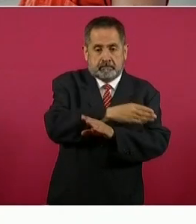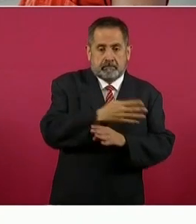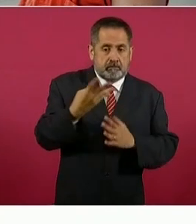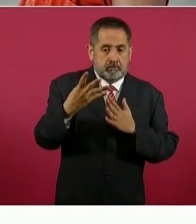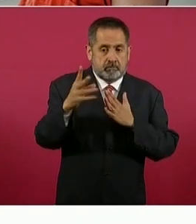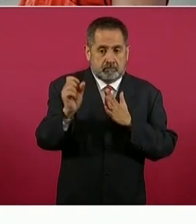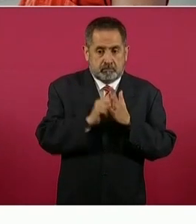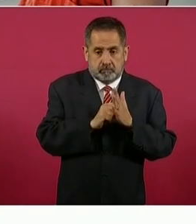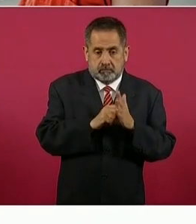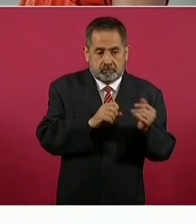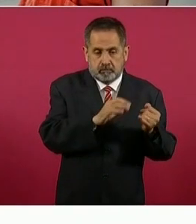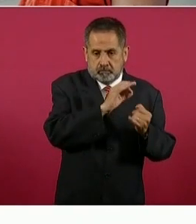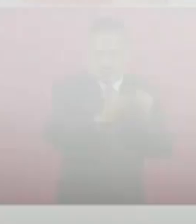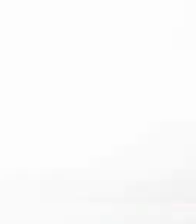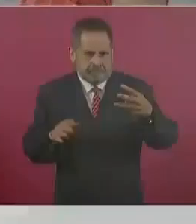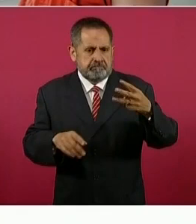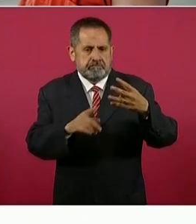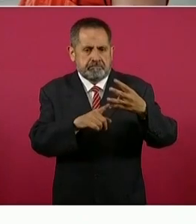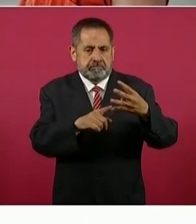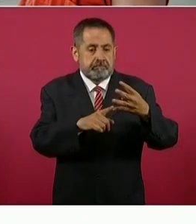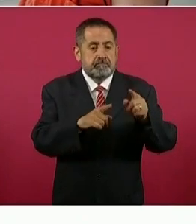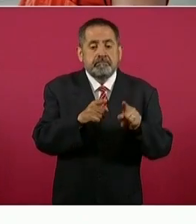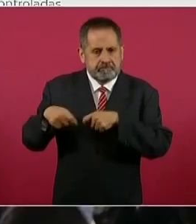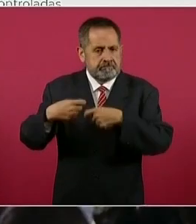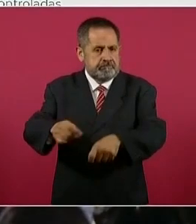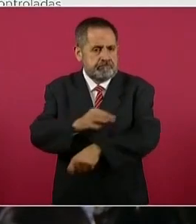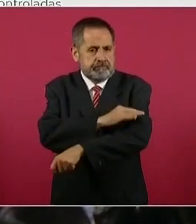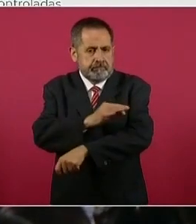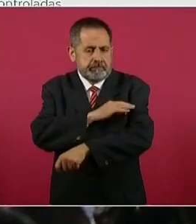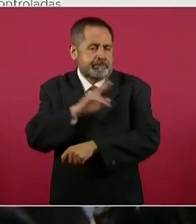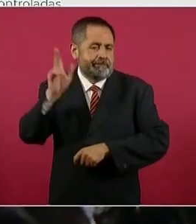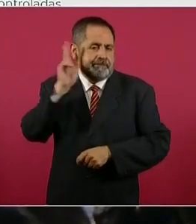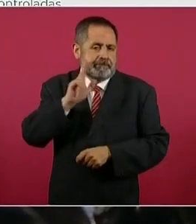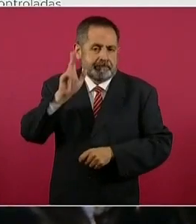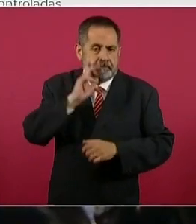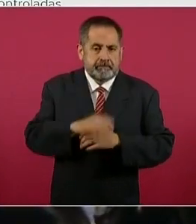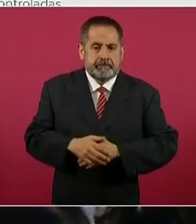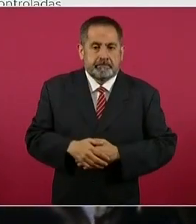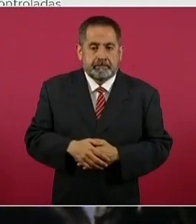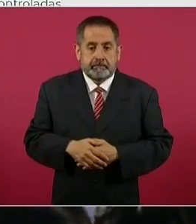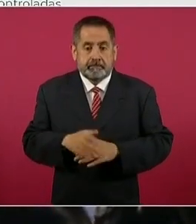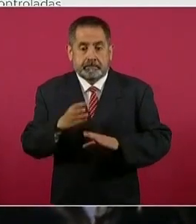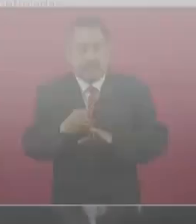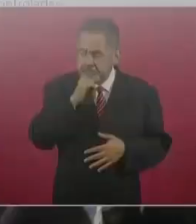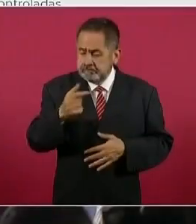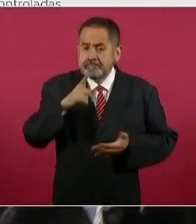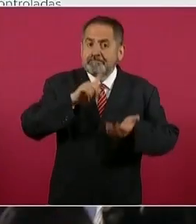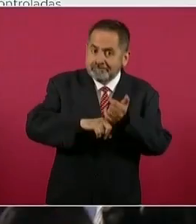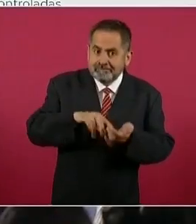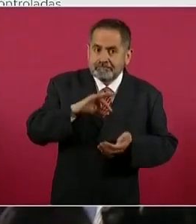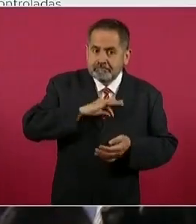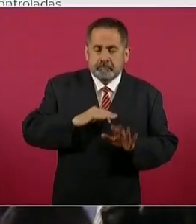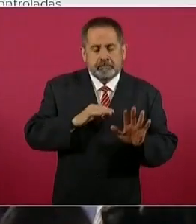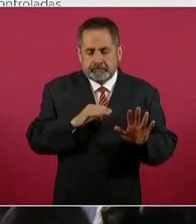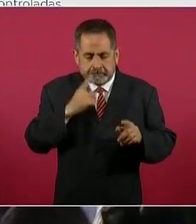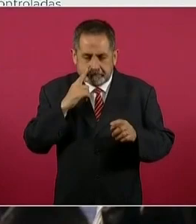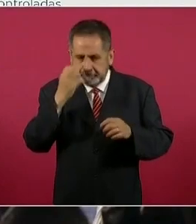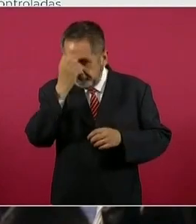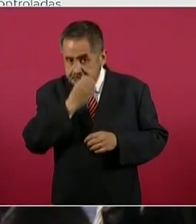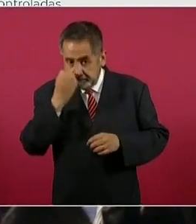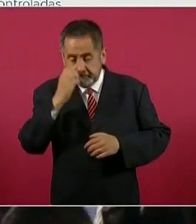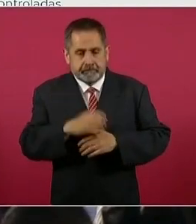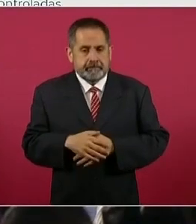su última vacuna en contra de COVID y que además no tengan antecedentes de efectos graves, que si tienen